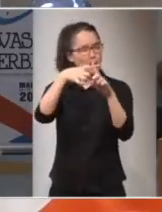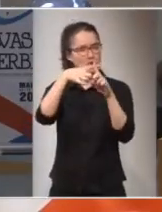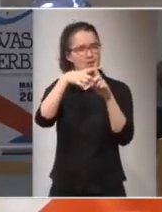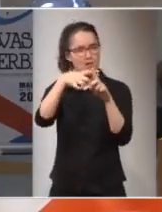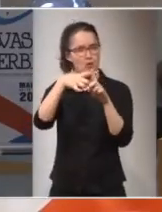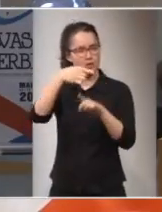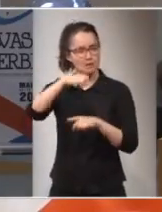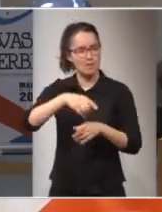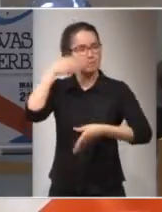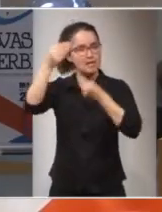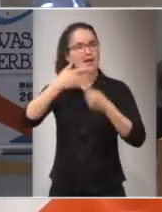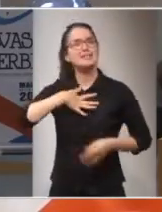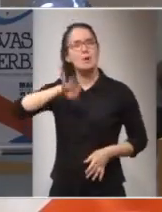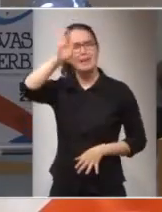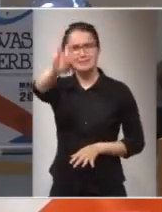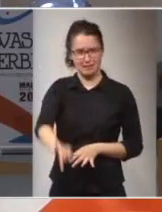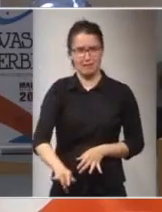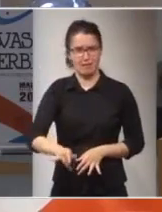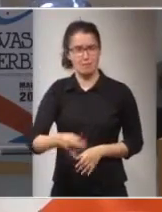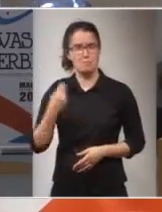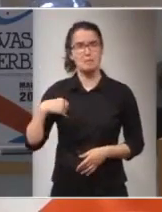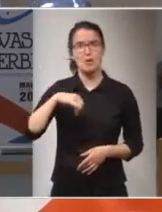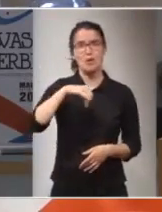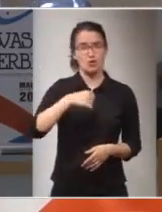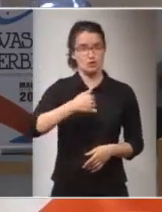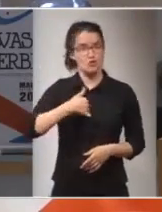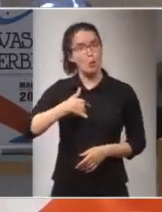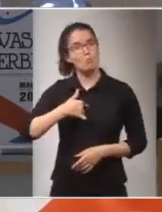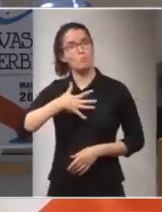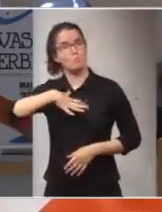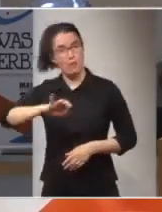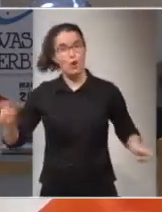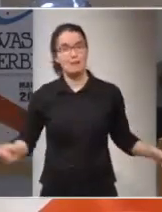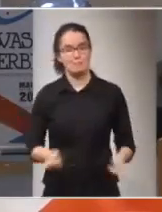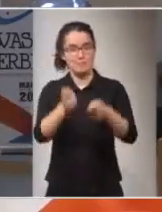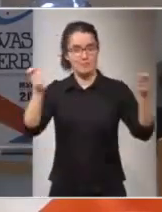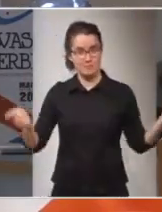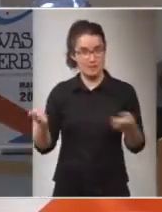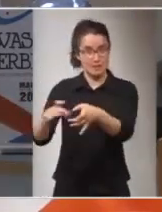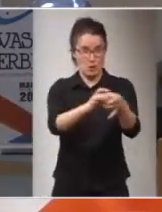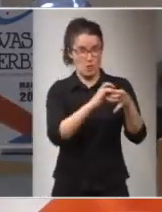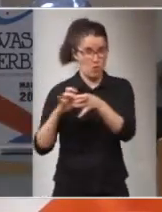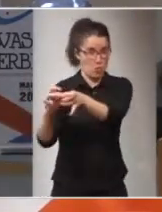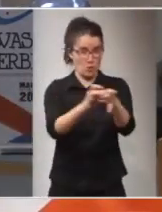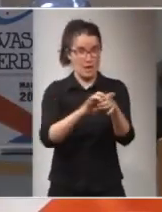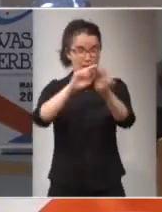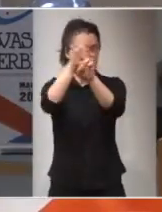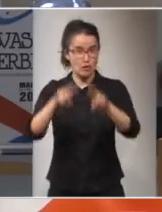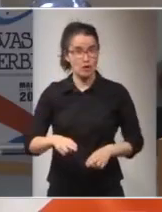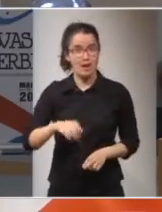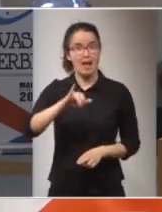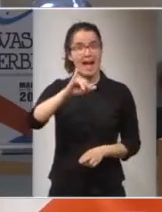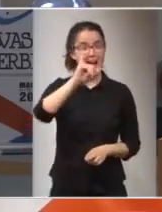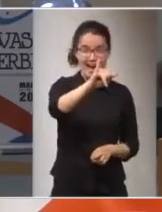creer que si se puede I can verdad las siglas de la campaña internacional para abolir las armas militares en inglés significa